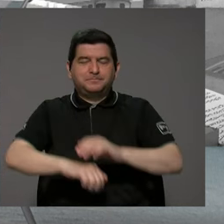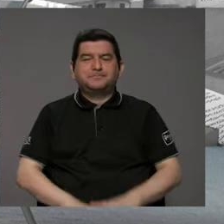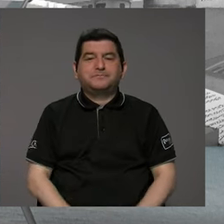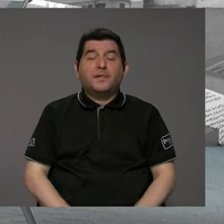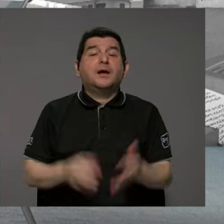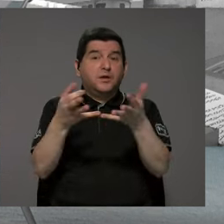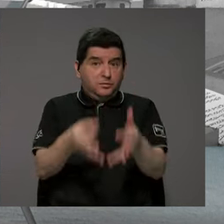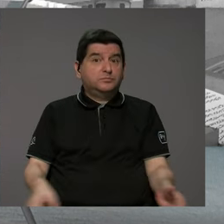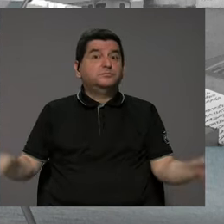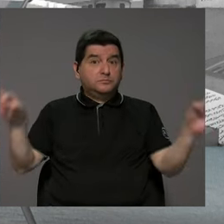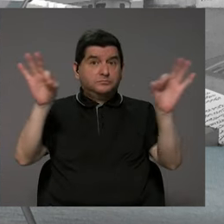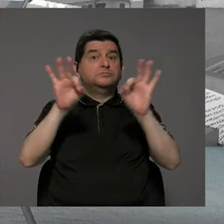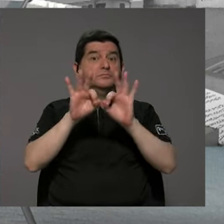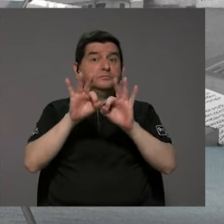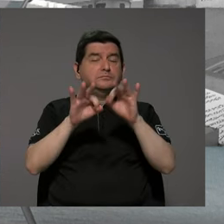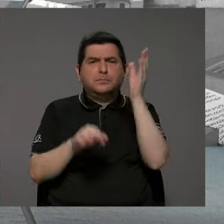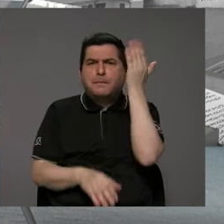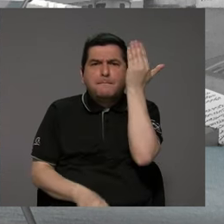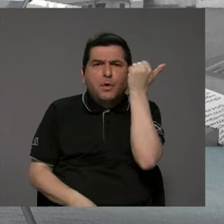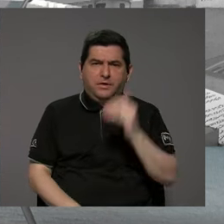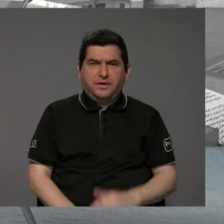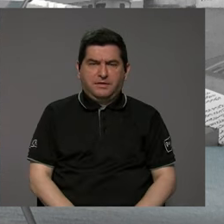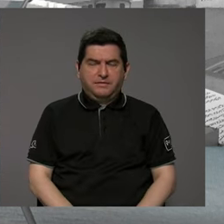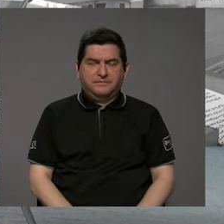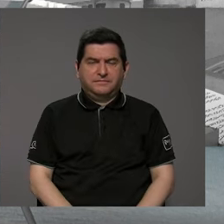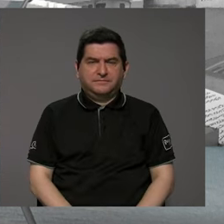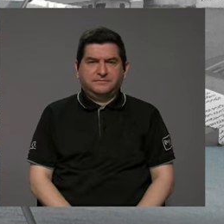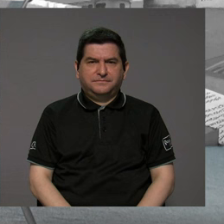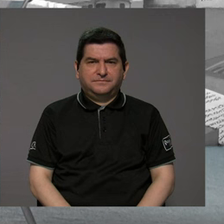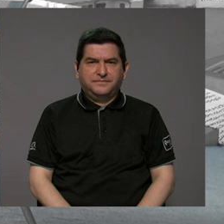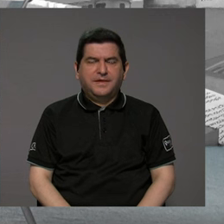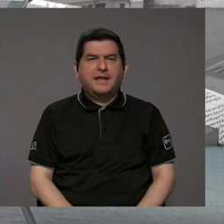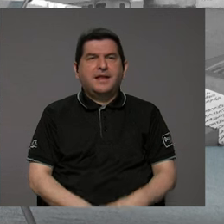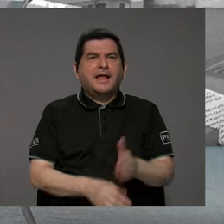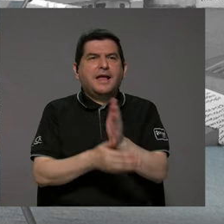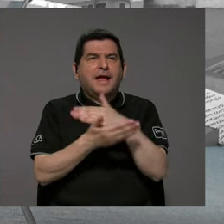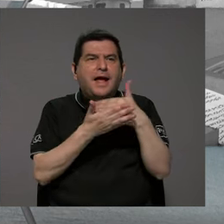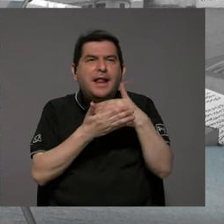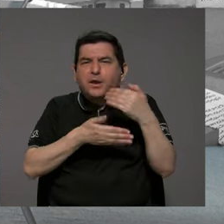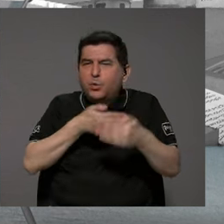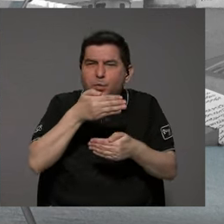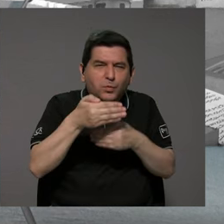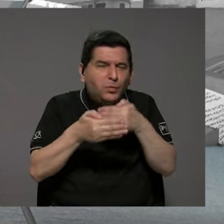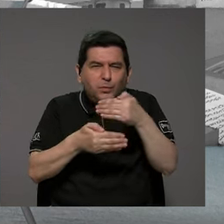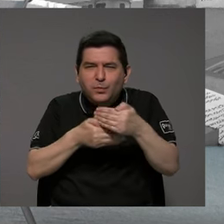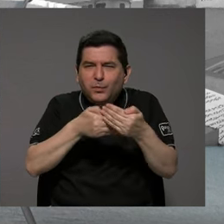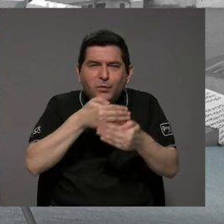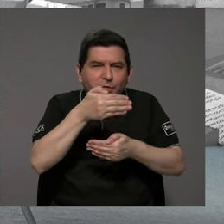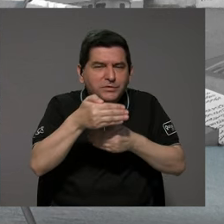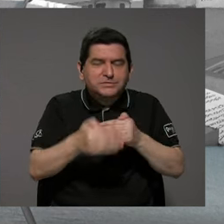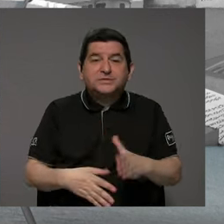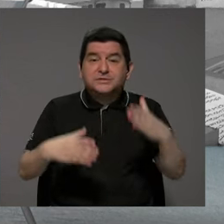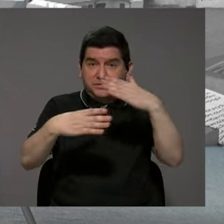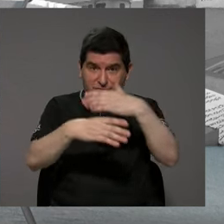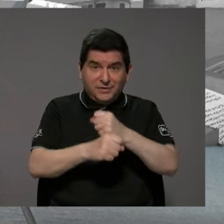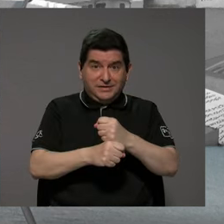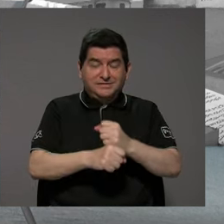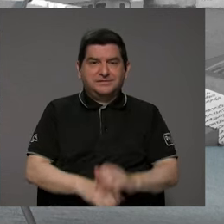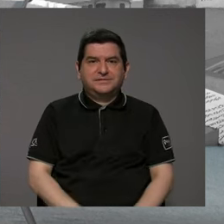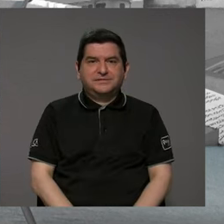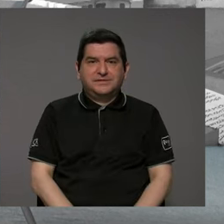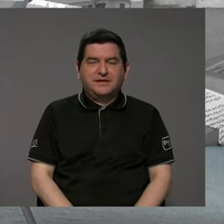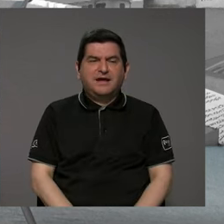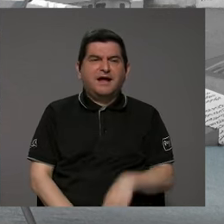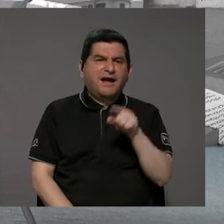lo cual es muy importante porque finalmente hay ciertos procedimientos o procesos que se llevan a cabo, digamos que